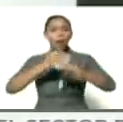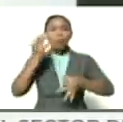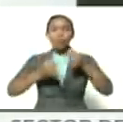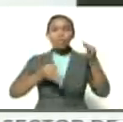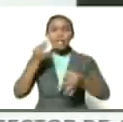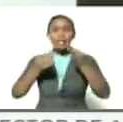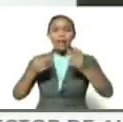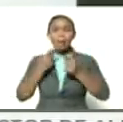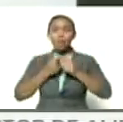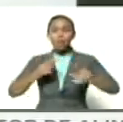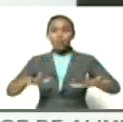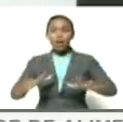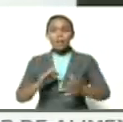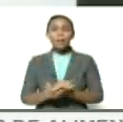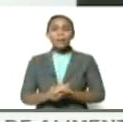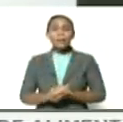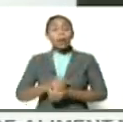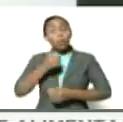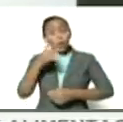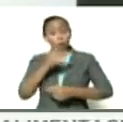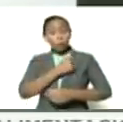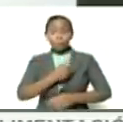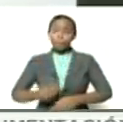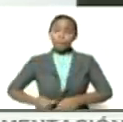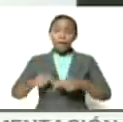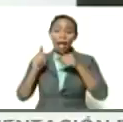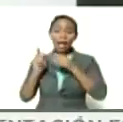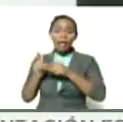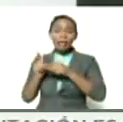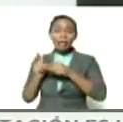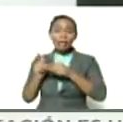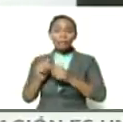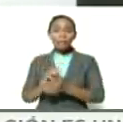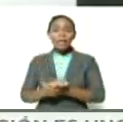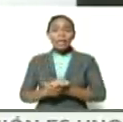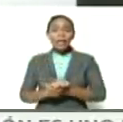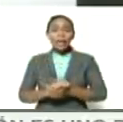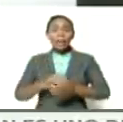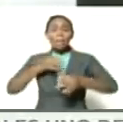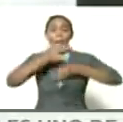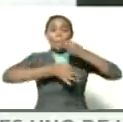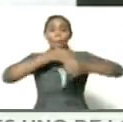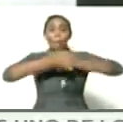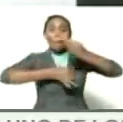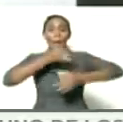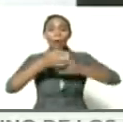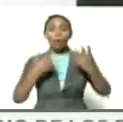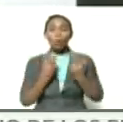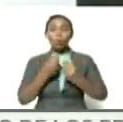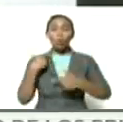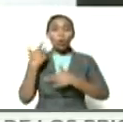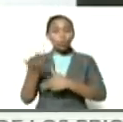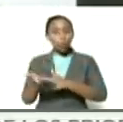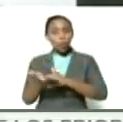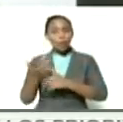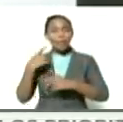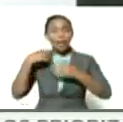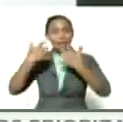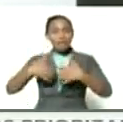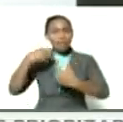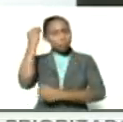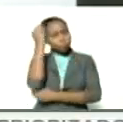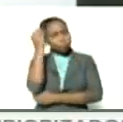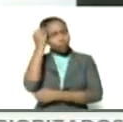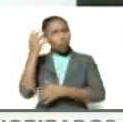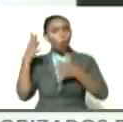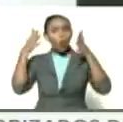multipolar. Bueno, presidente, con esta clase magistral, con este conjunto de reflexiones, de